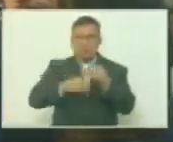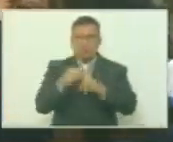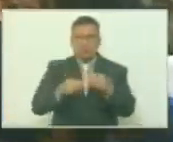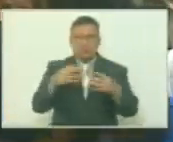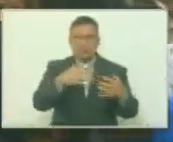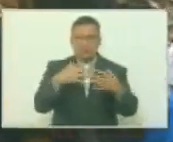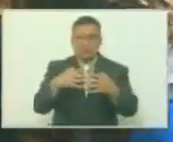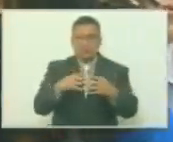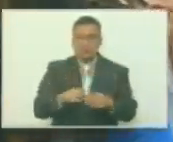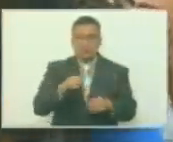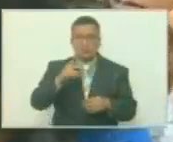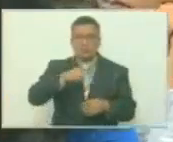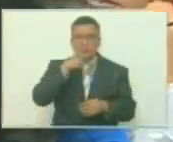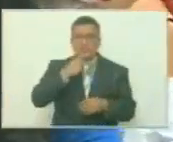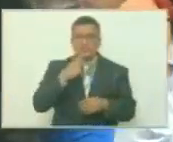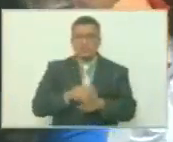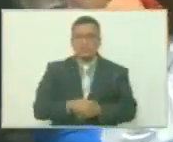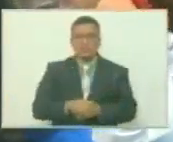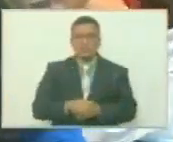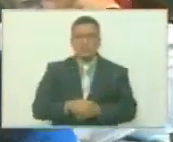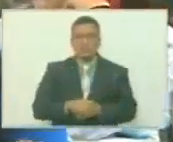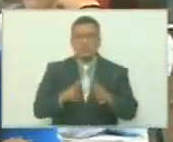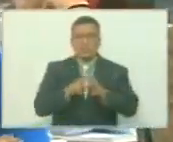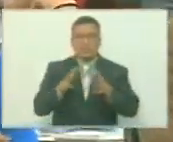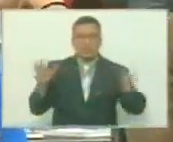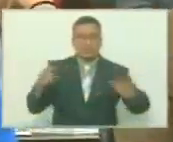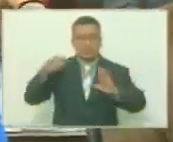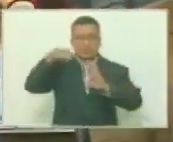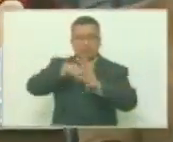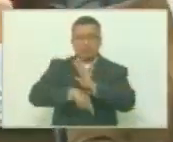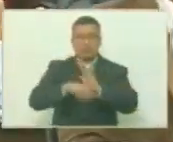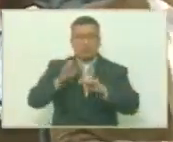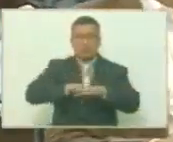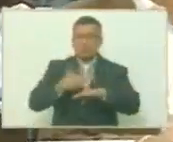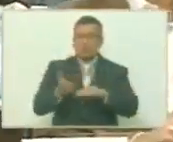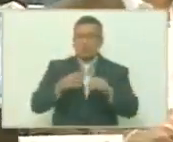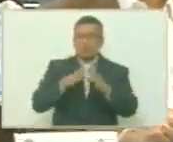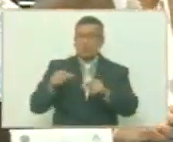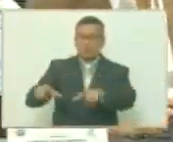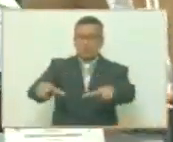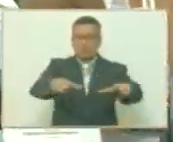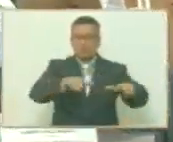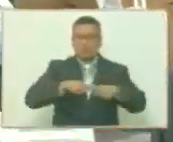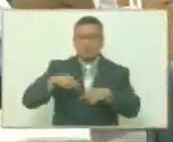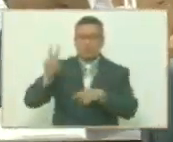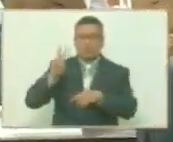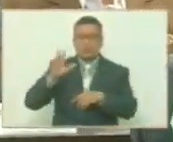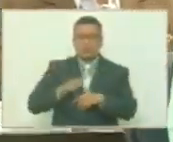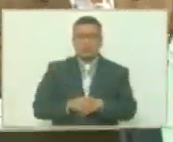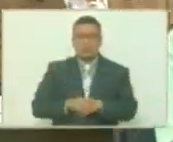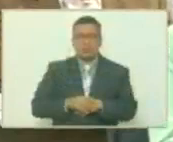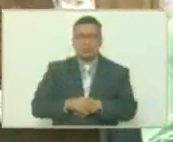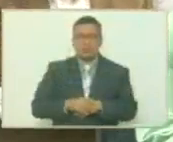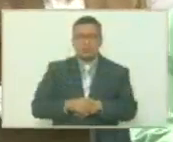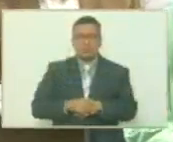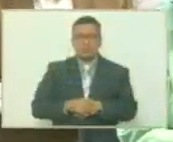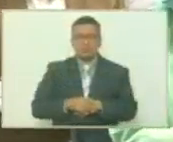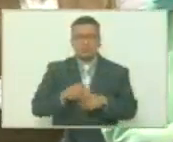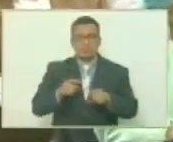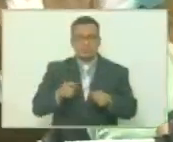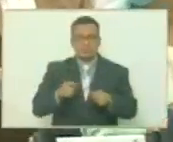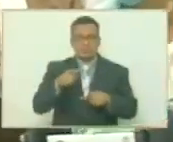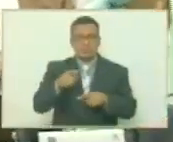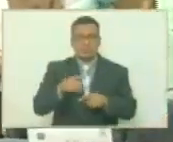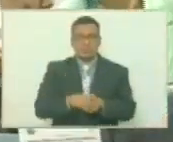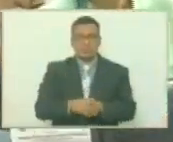política amplia y profunda, porque era en todo el territorio nacional, para tratar